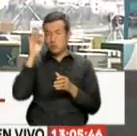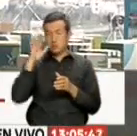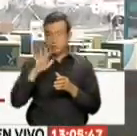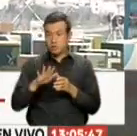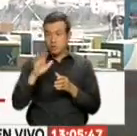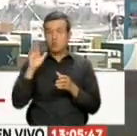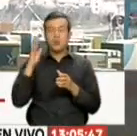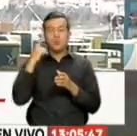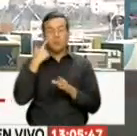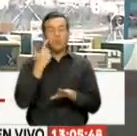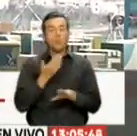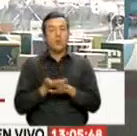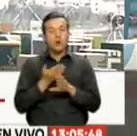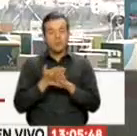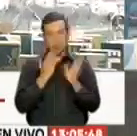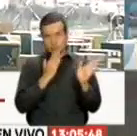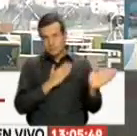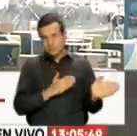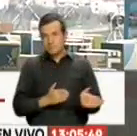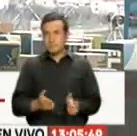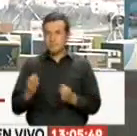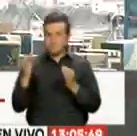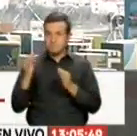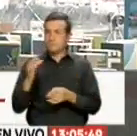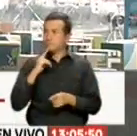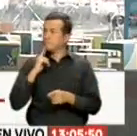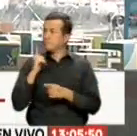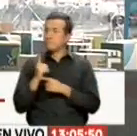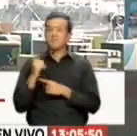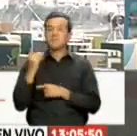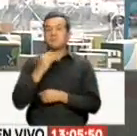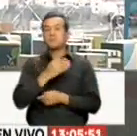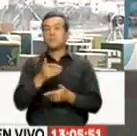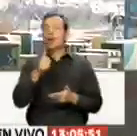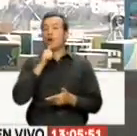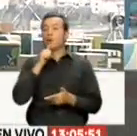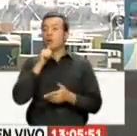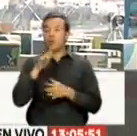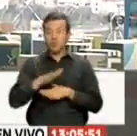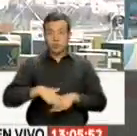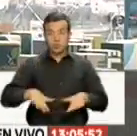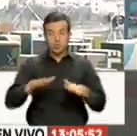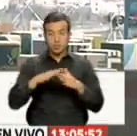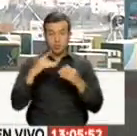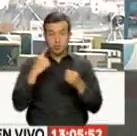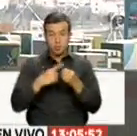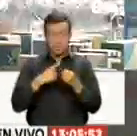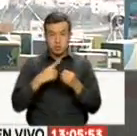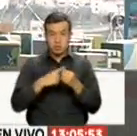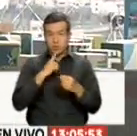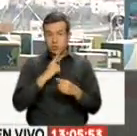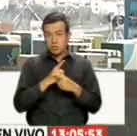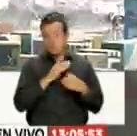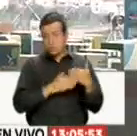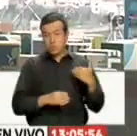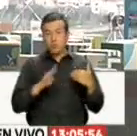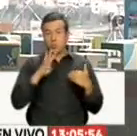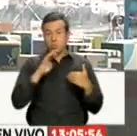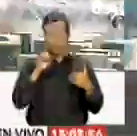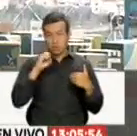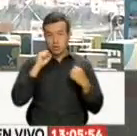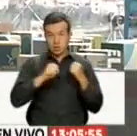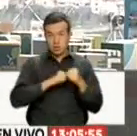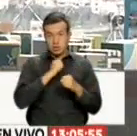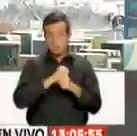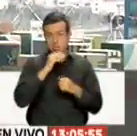es una gran muestra de lo que se puede hacer, puesto que va a proporcionar agua a todos los quiteños durante los 40 próximos